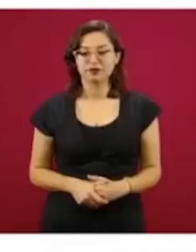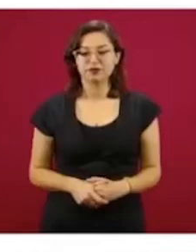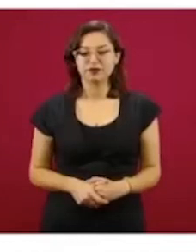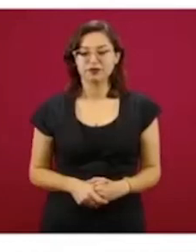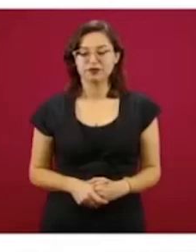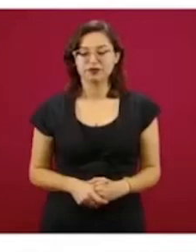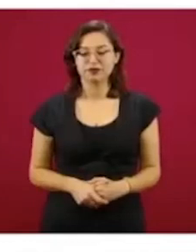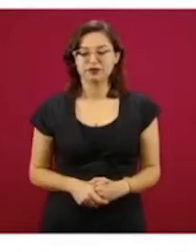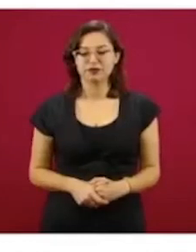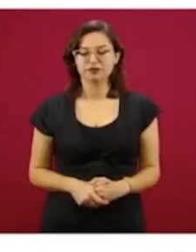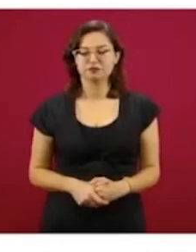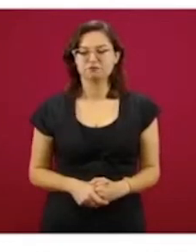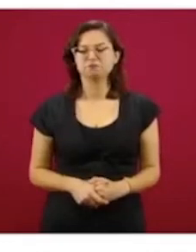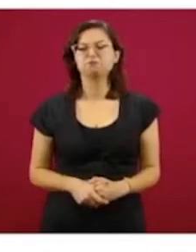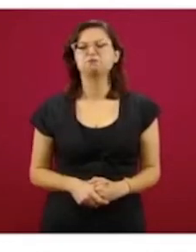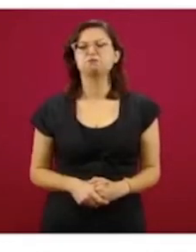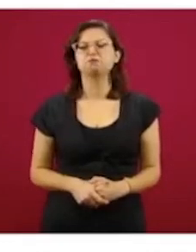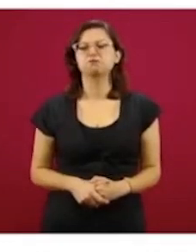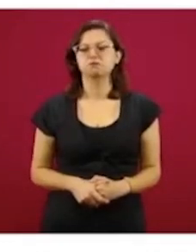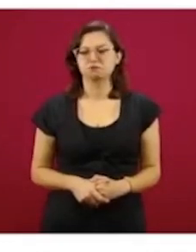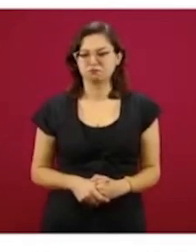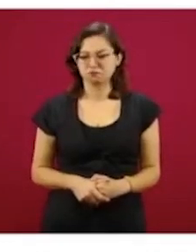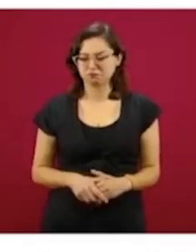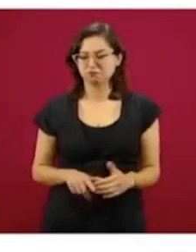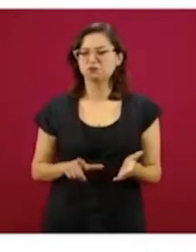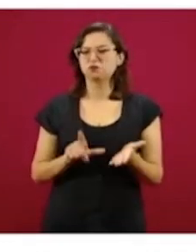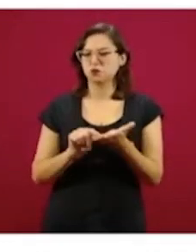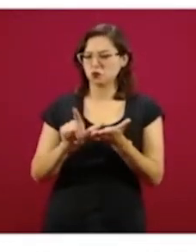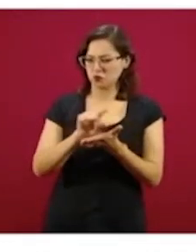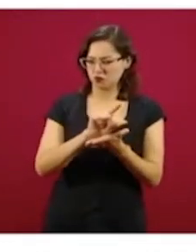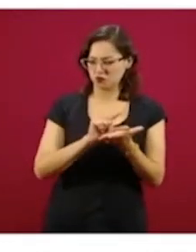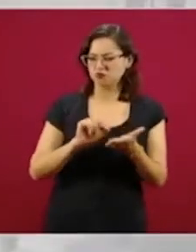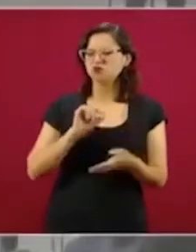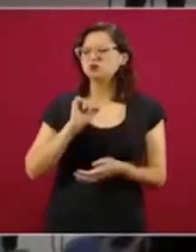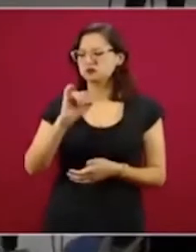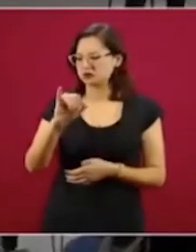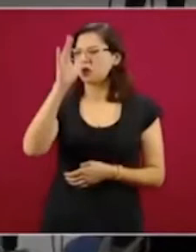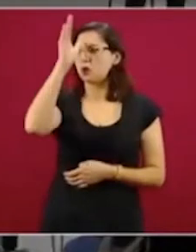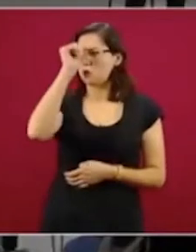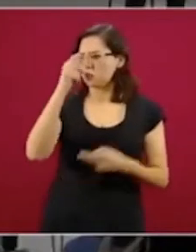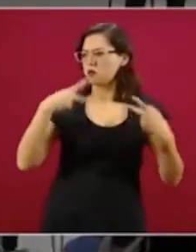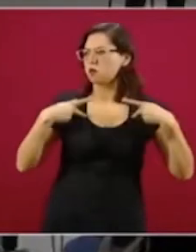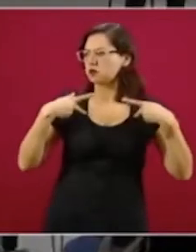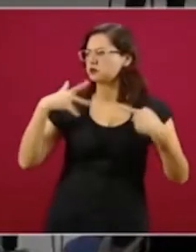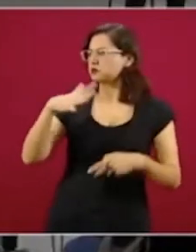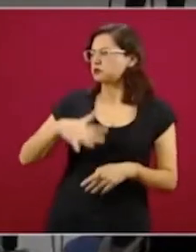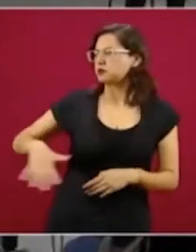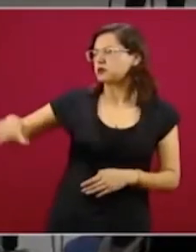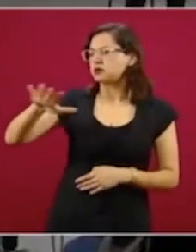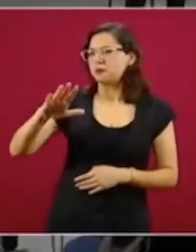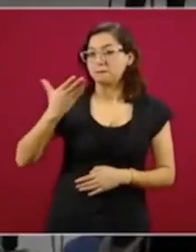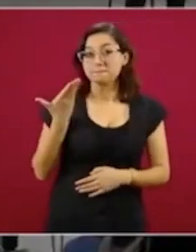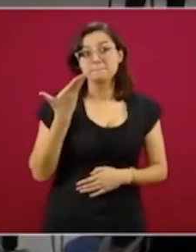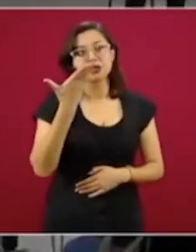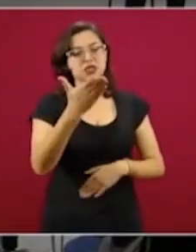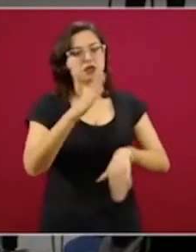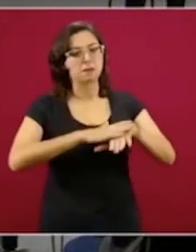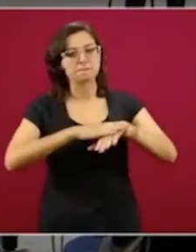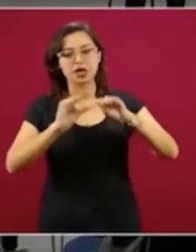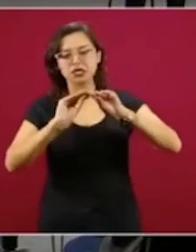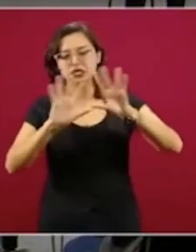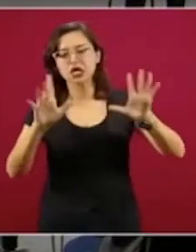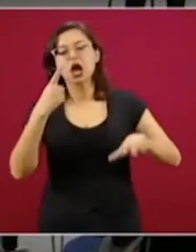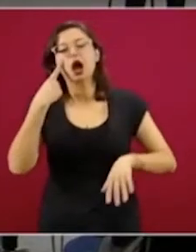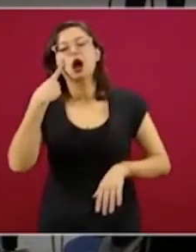Twitter coincide con las voces que demandan mayor transparencia sobre el